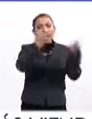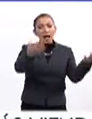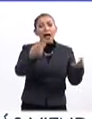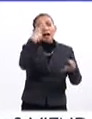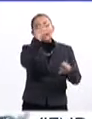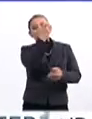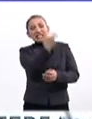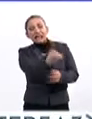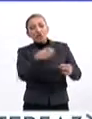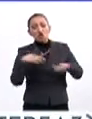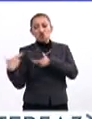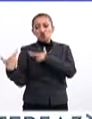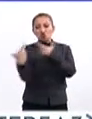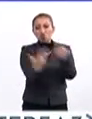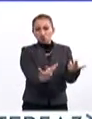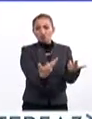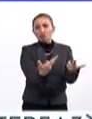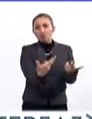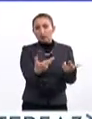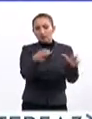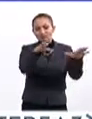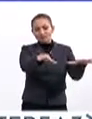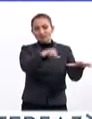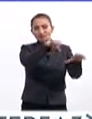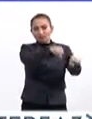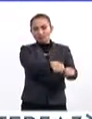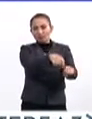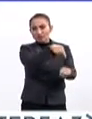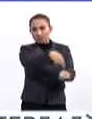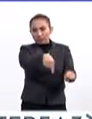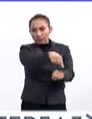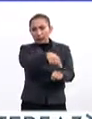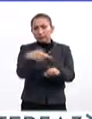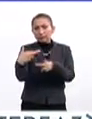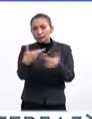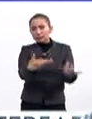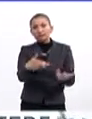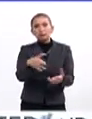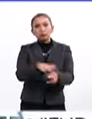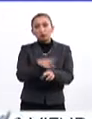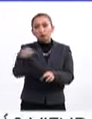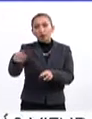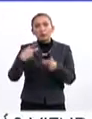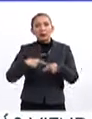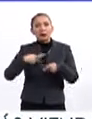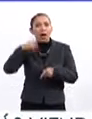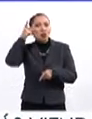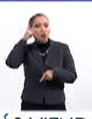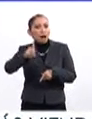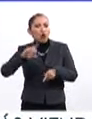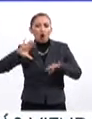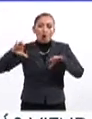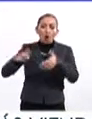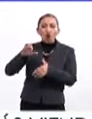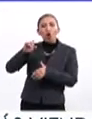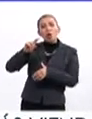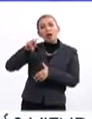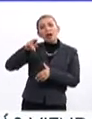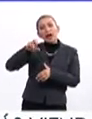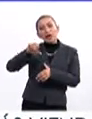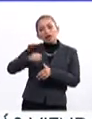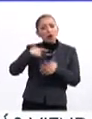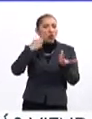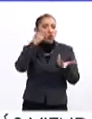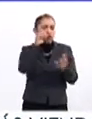donados por ejidatarios, por comuneros, por